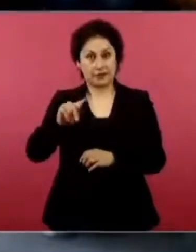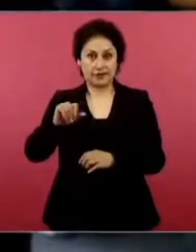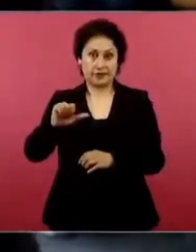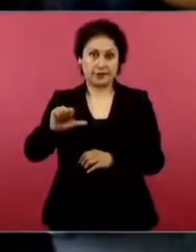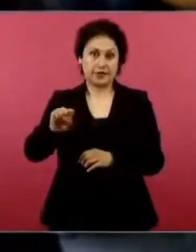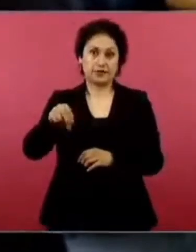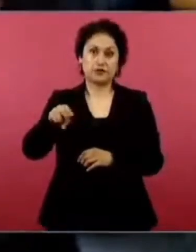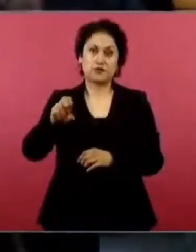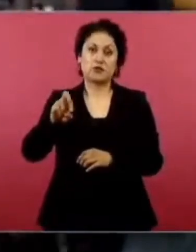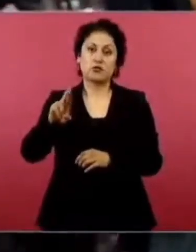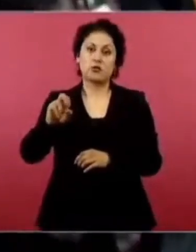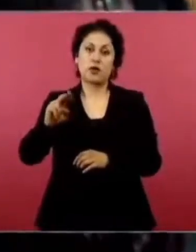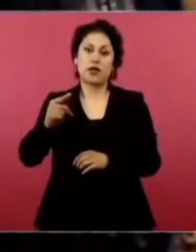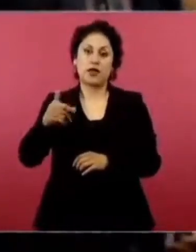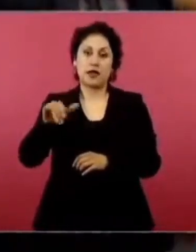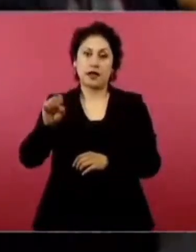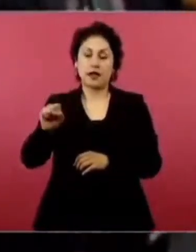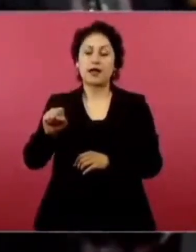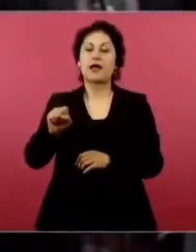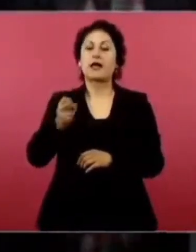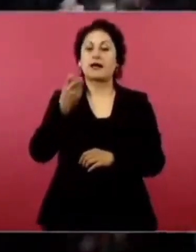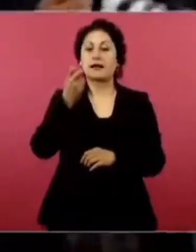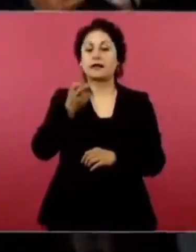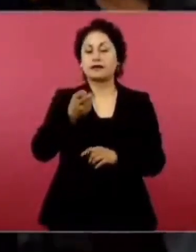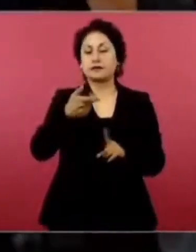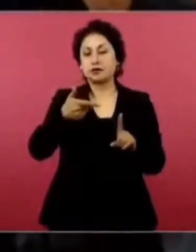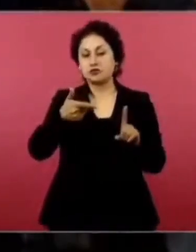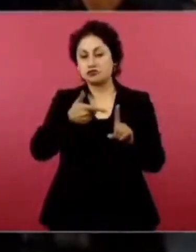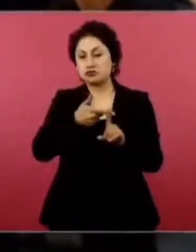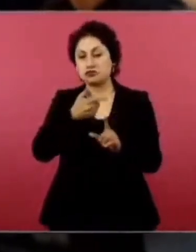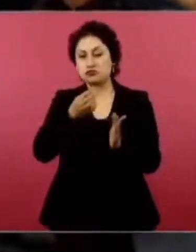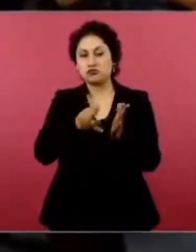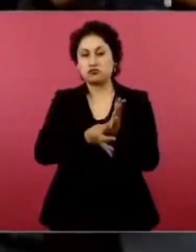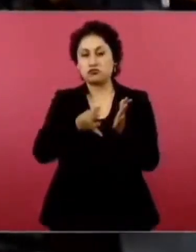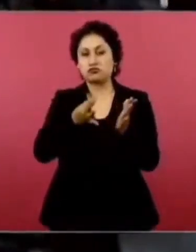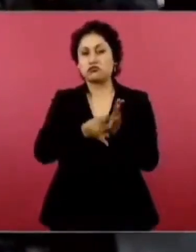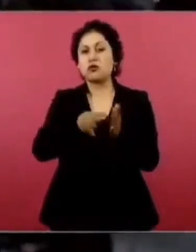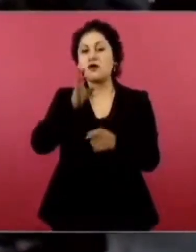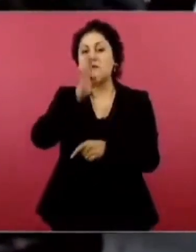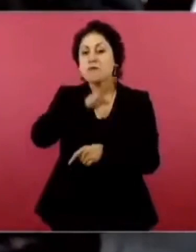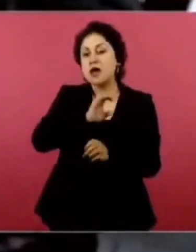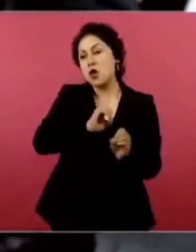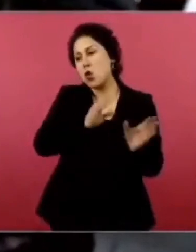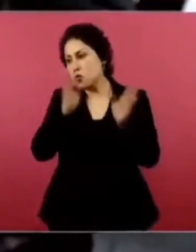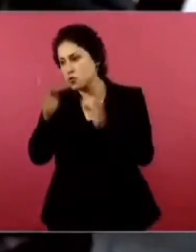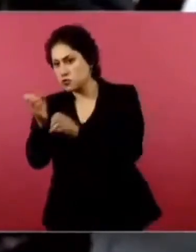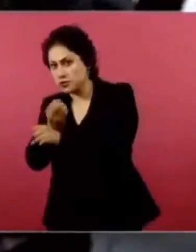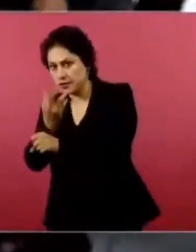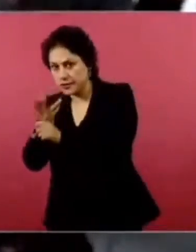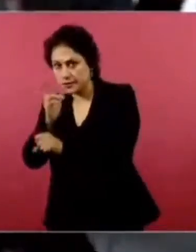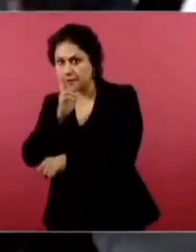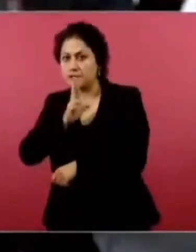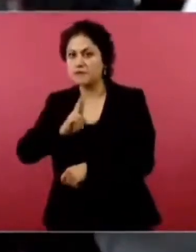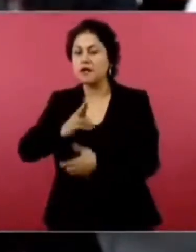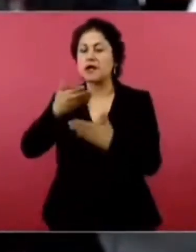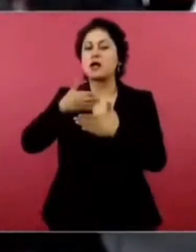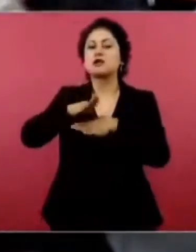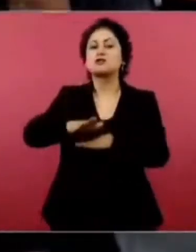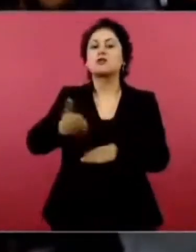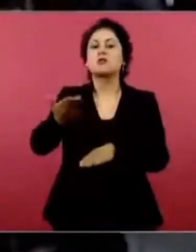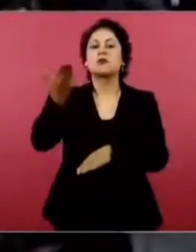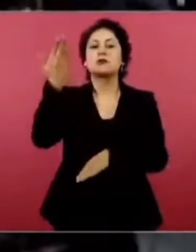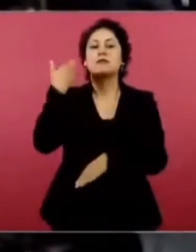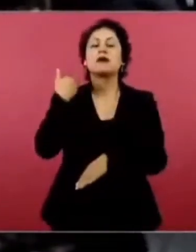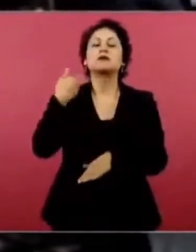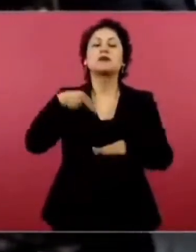de una mala soldadura como causal, o señor secretario de Obras, de la caída de la línea 12 del metro? Y a usted, señor